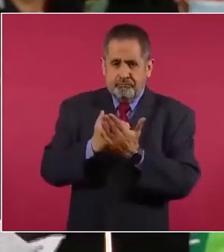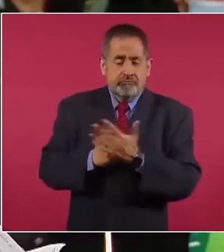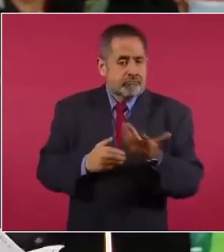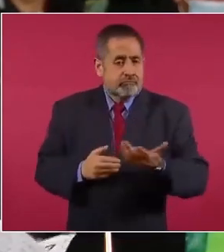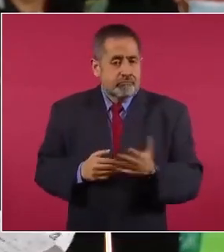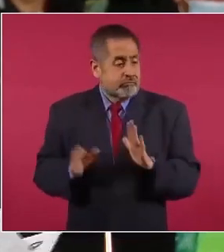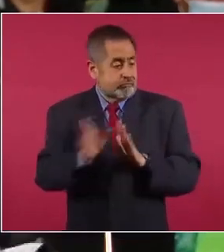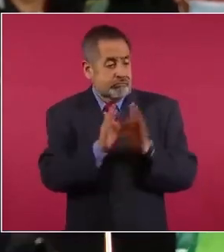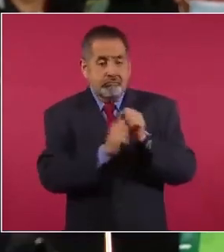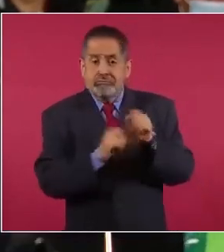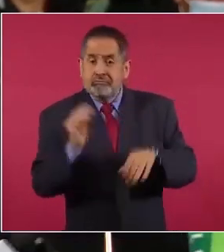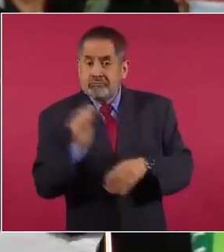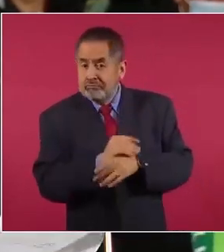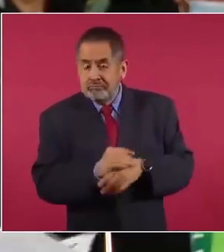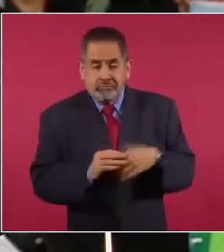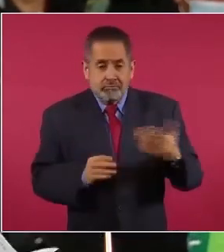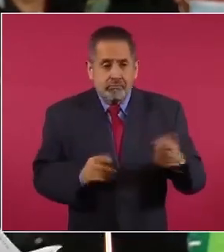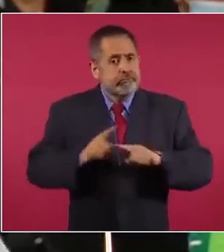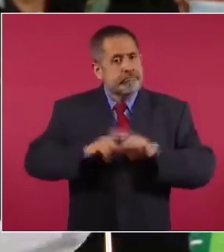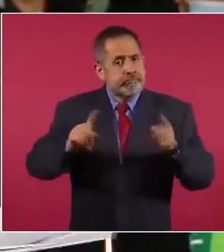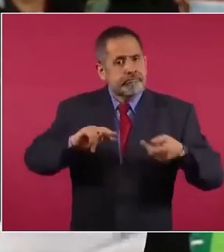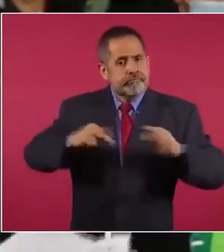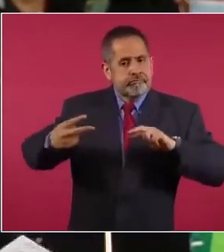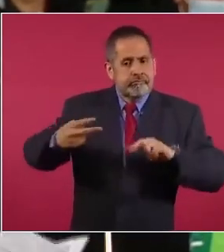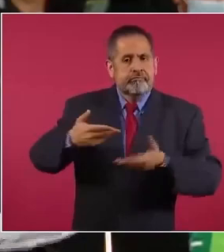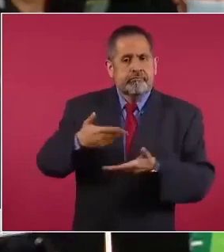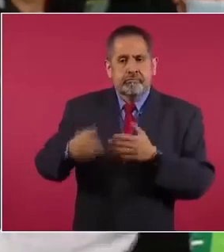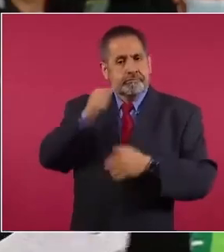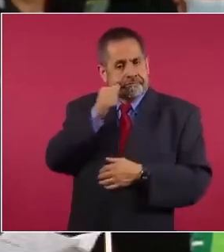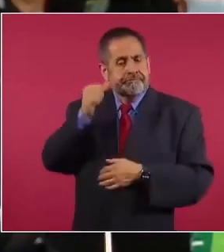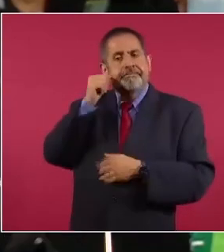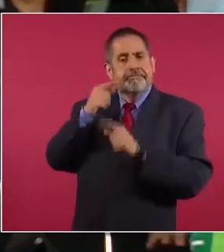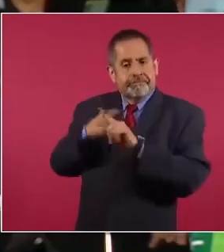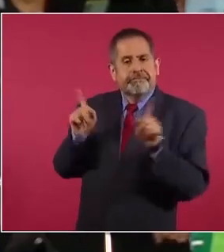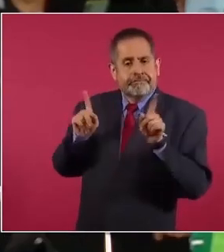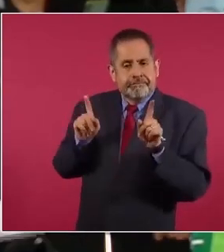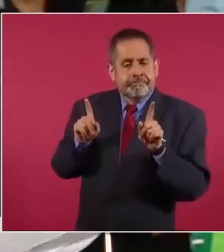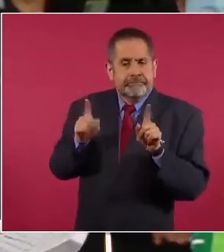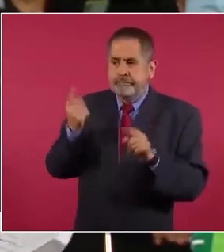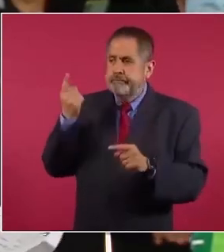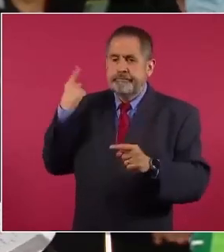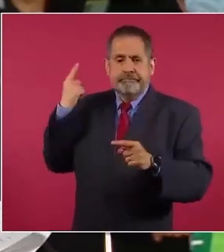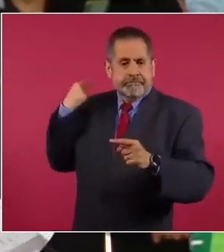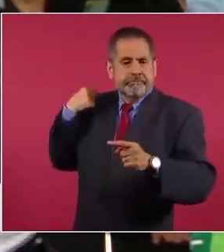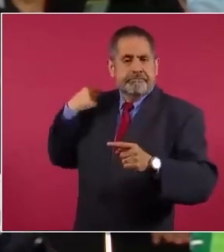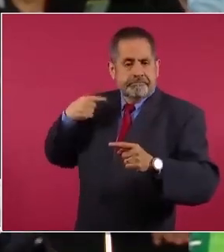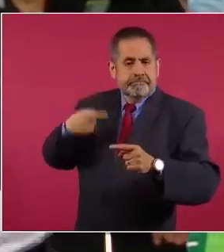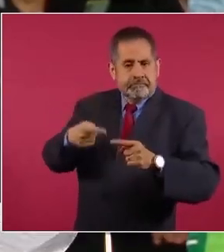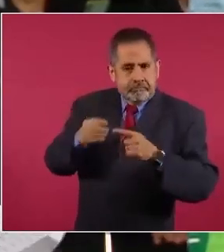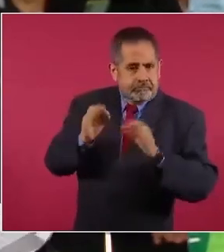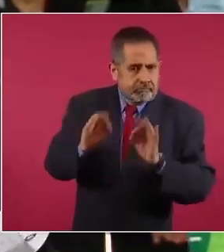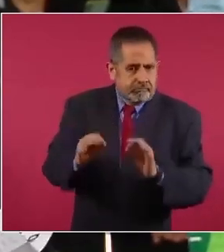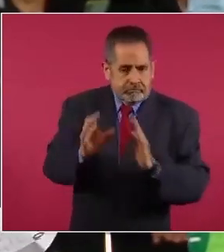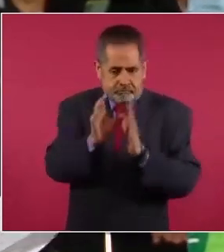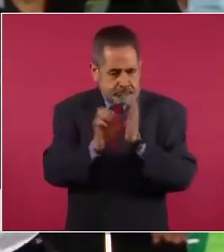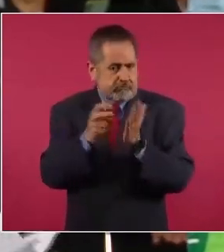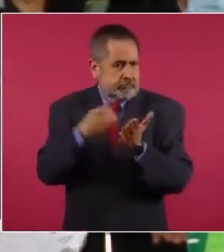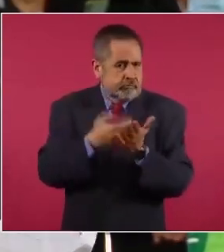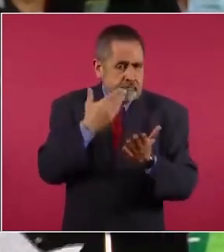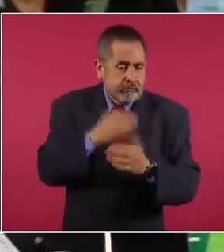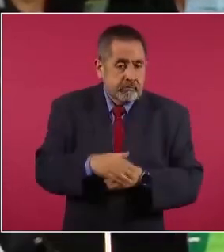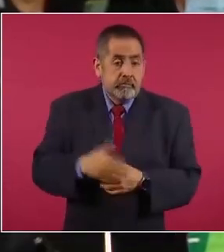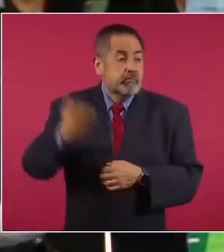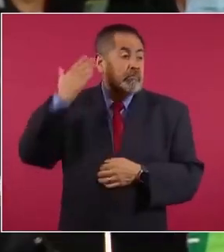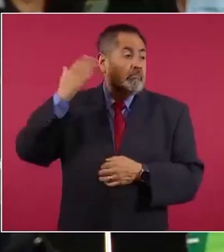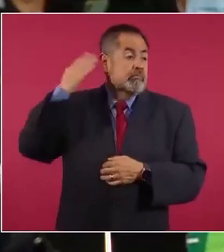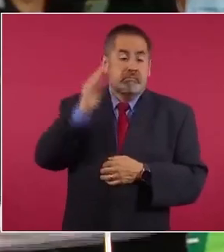Constitución muy por el contrario de lo que hemos visto el día de ayer y todas estas semanas meses ahí simplemente le